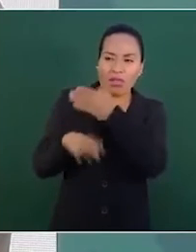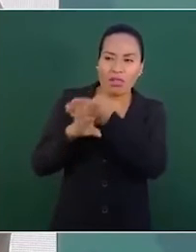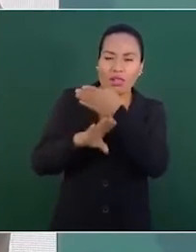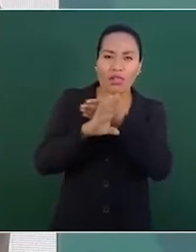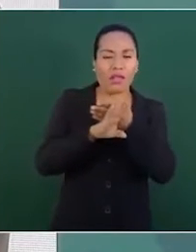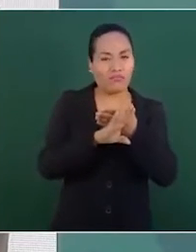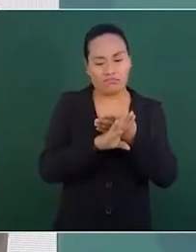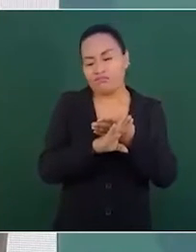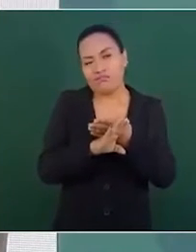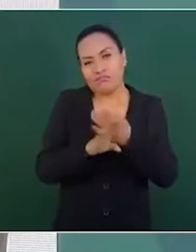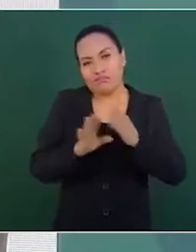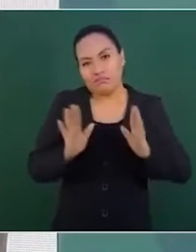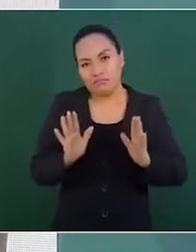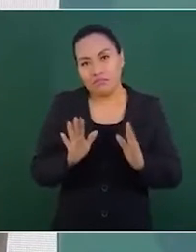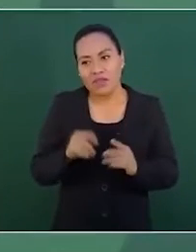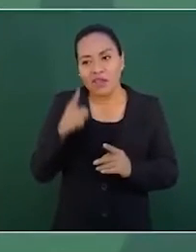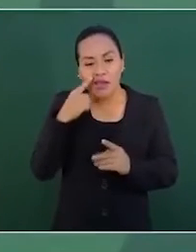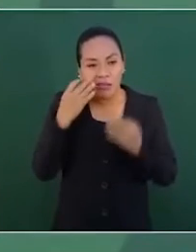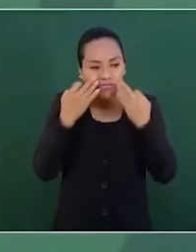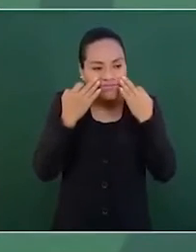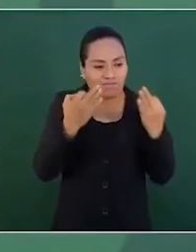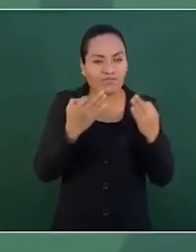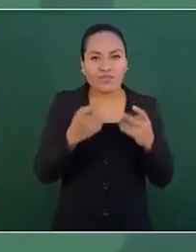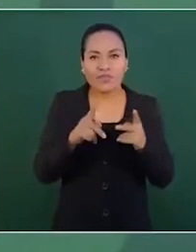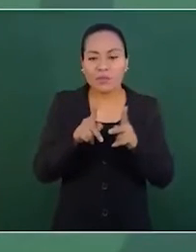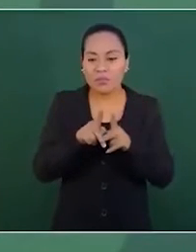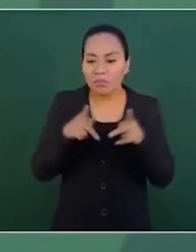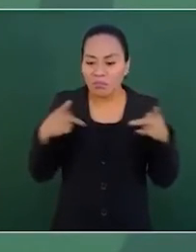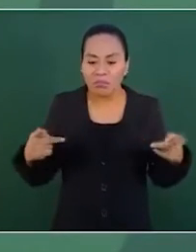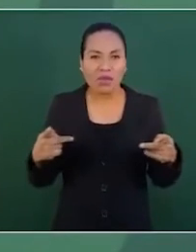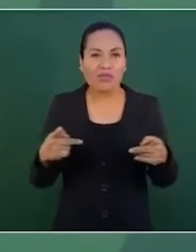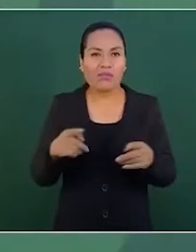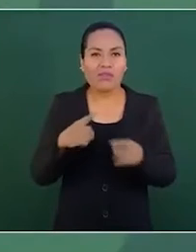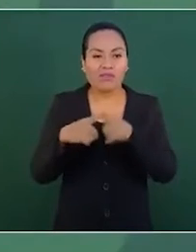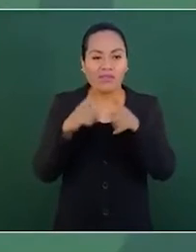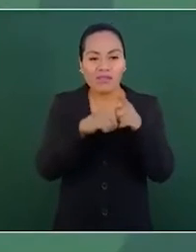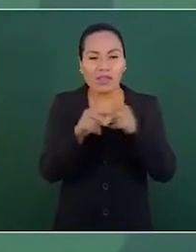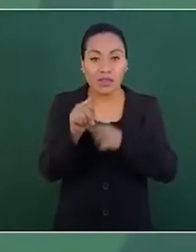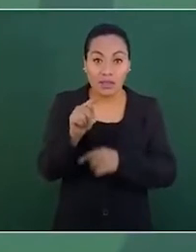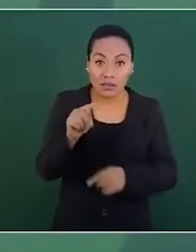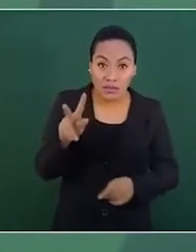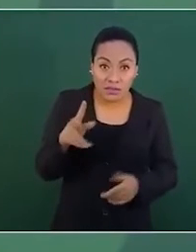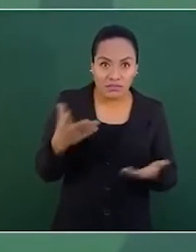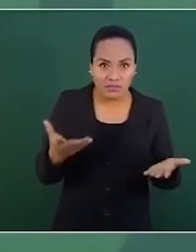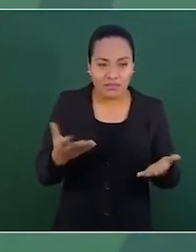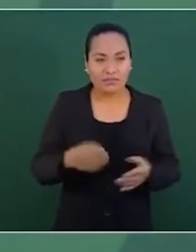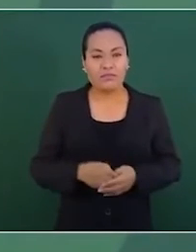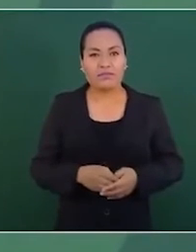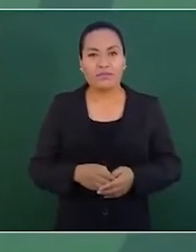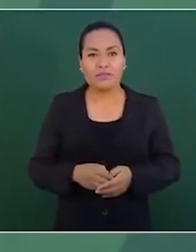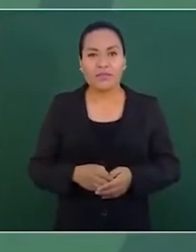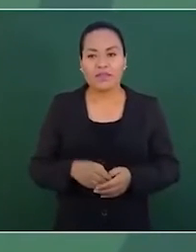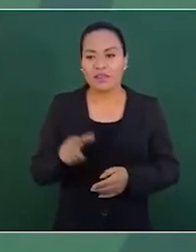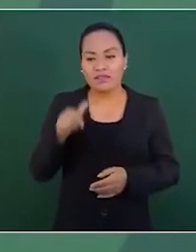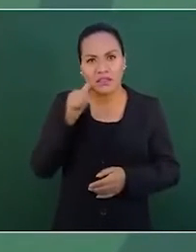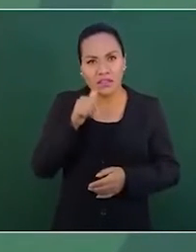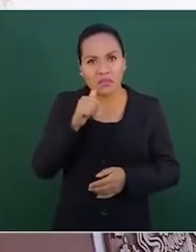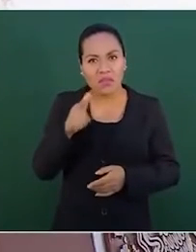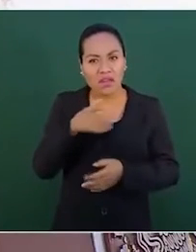los programas de radio, de televisión, día y noche